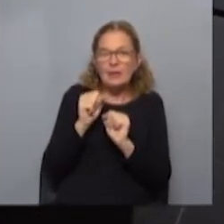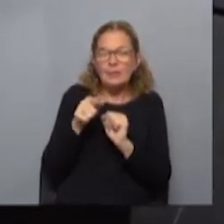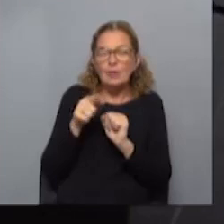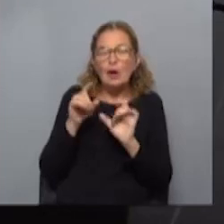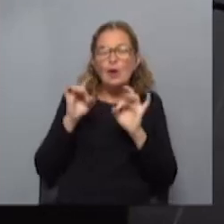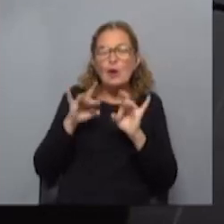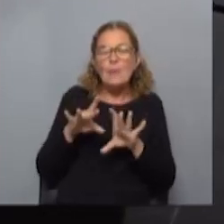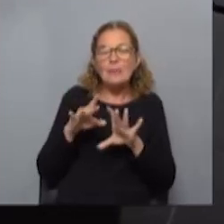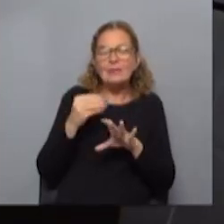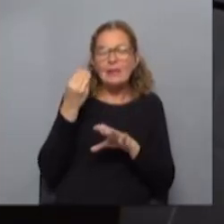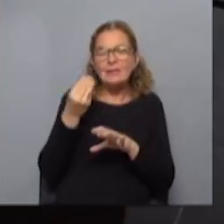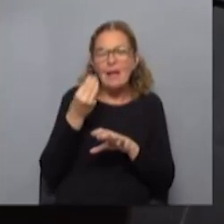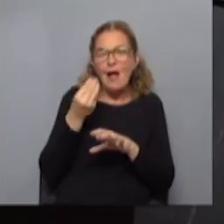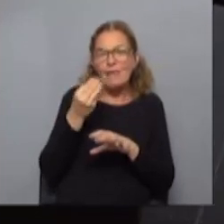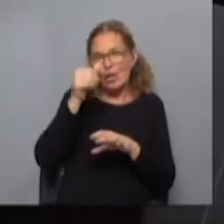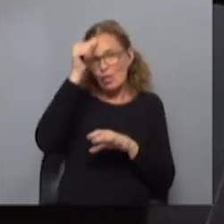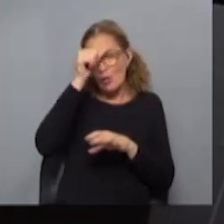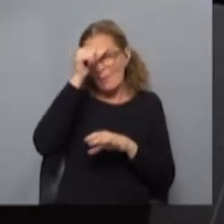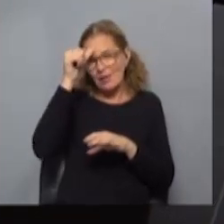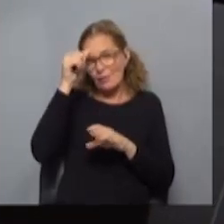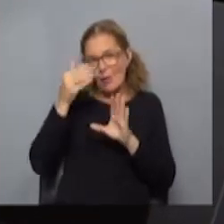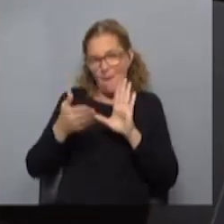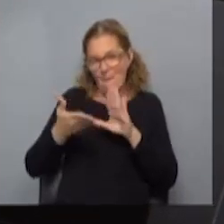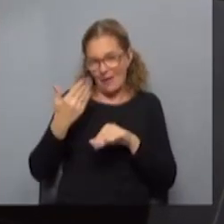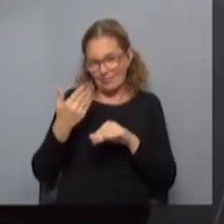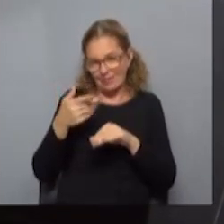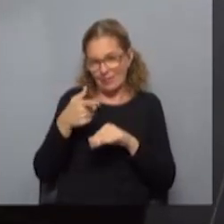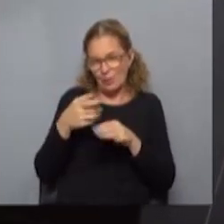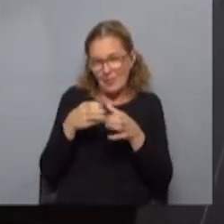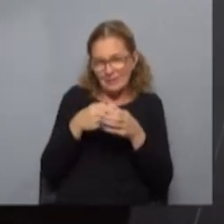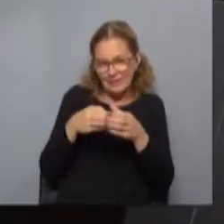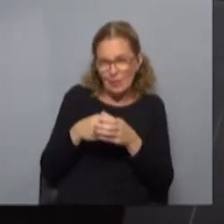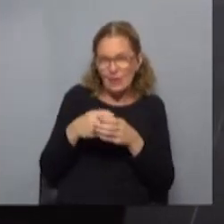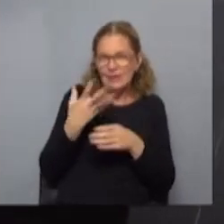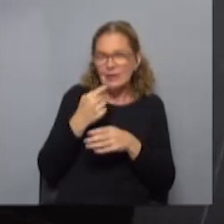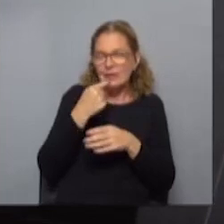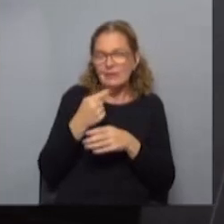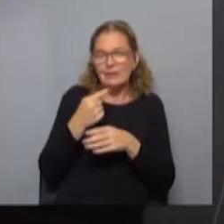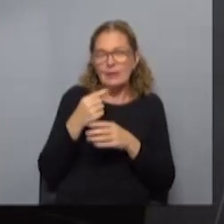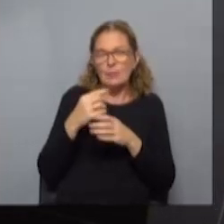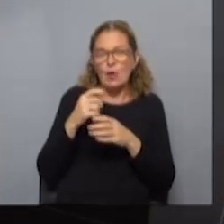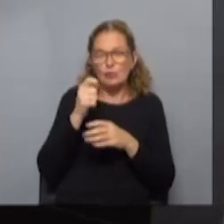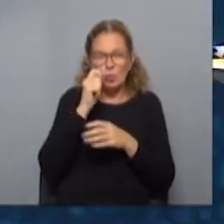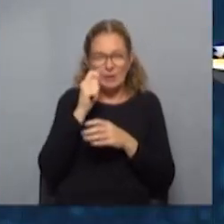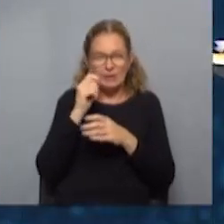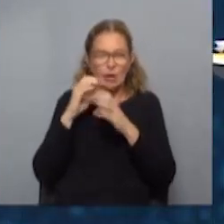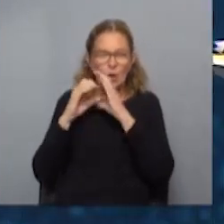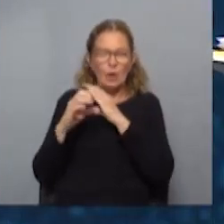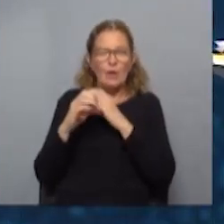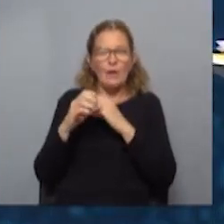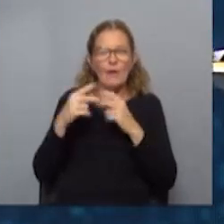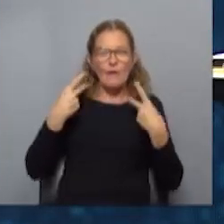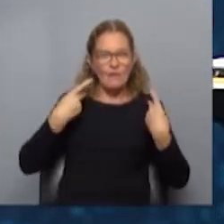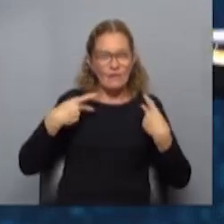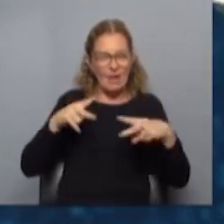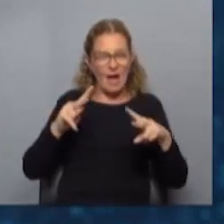porque normalmente los fines de semana era el gran movimiento que tenían estos sectores más chicos. Me refiero al transporte turístico, las agencias de